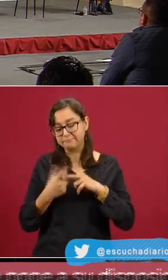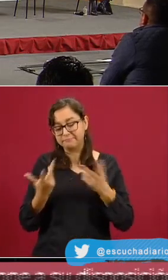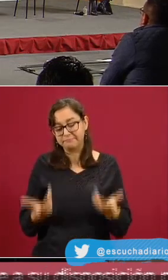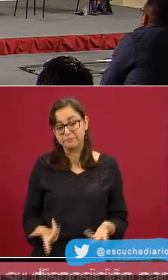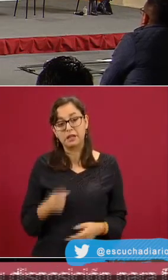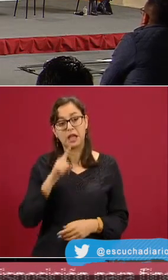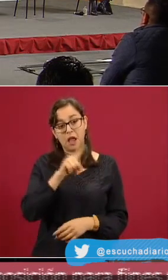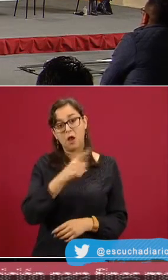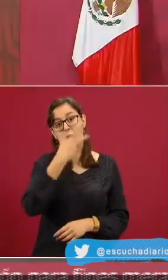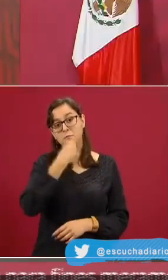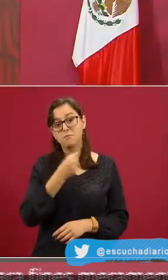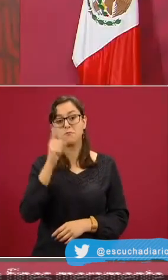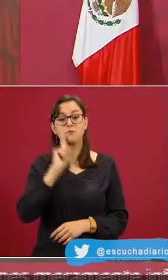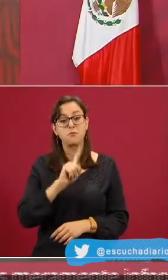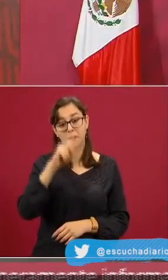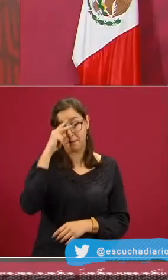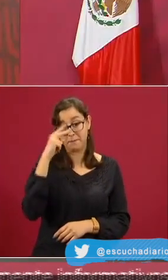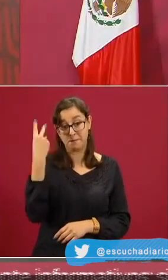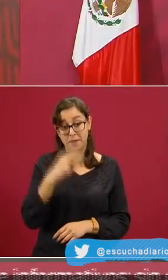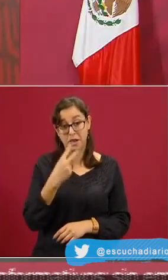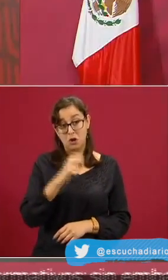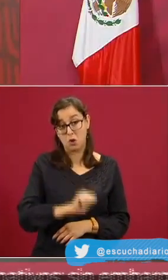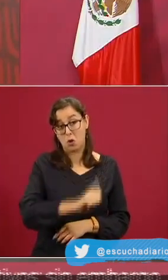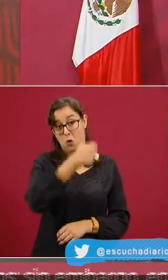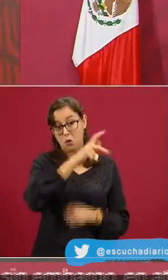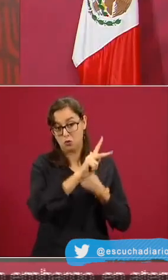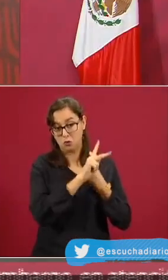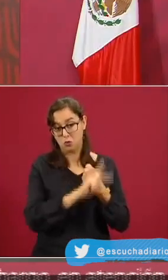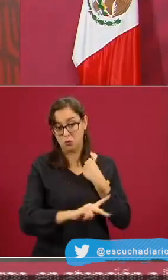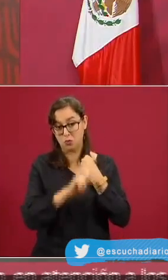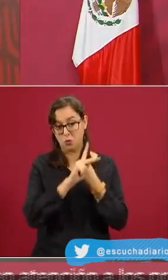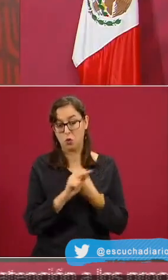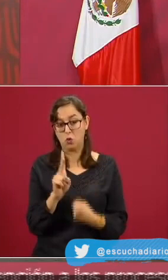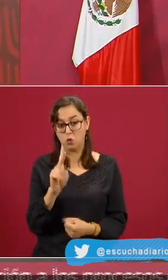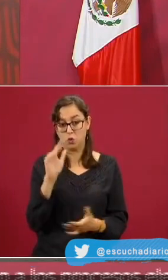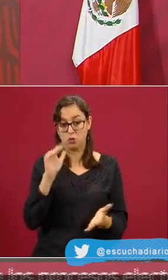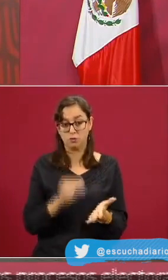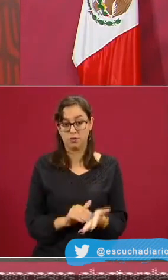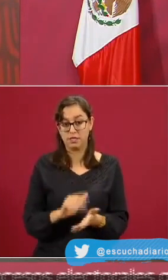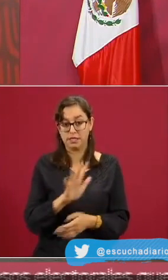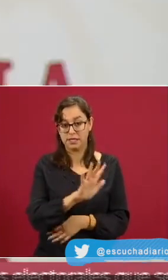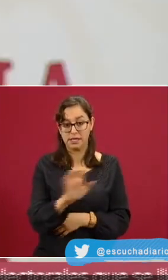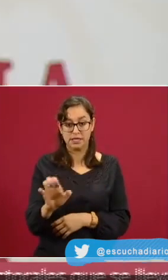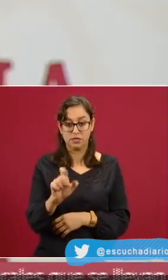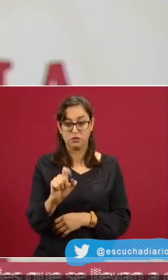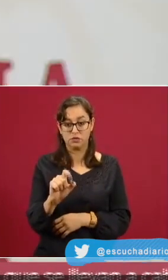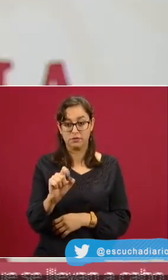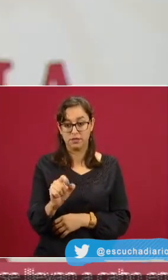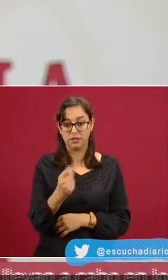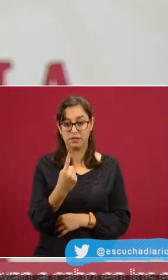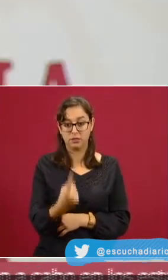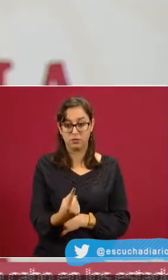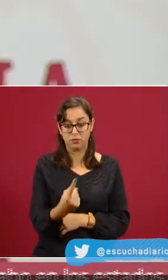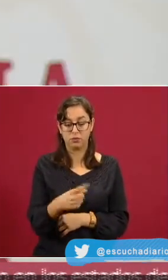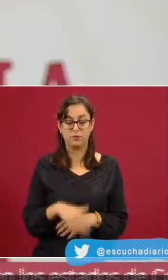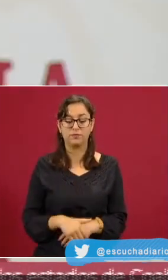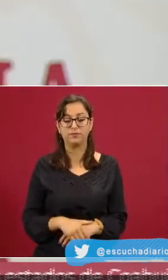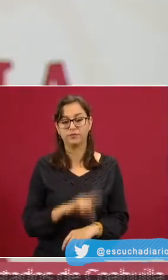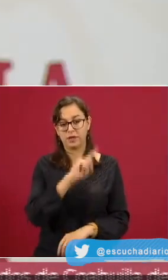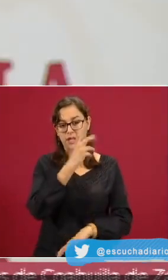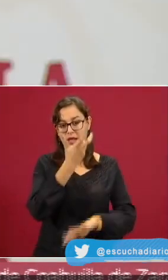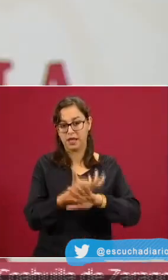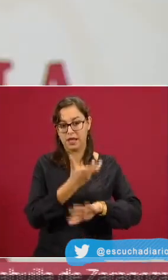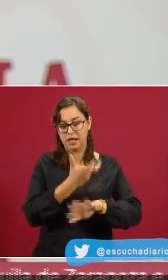Sin duda la gran noticia de la conferencia es la confirmación por parte del canciller Marcelo Ebrard de que México suscribió su